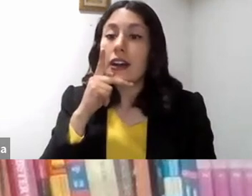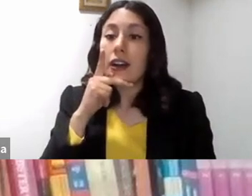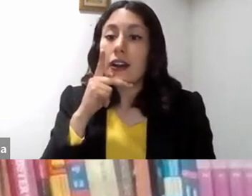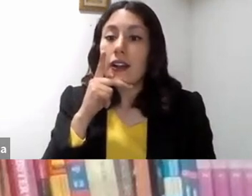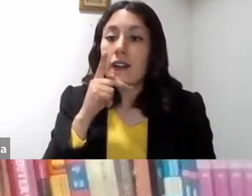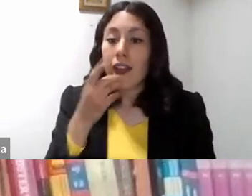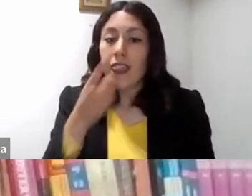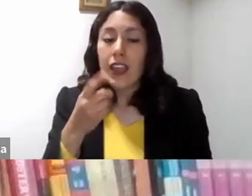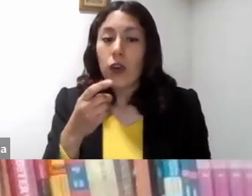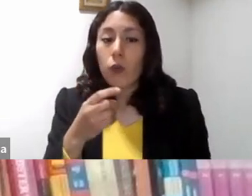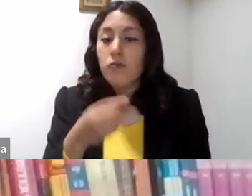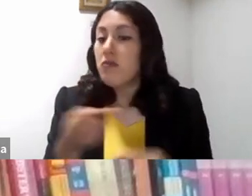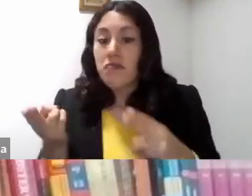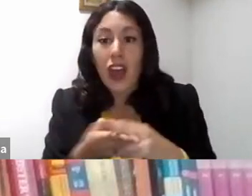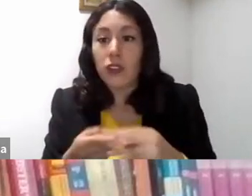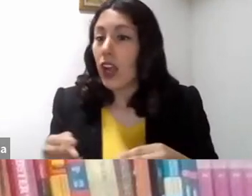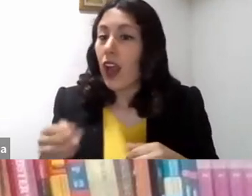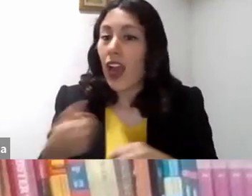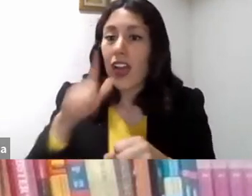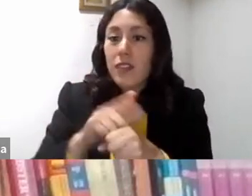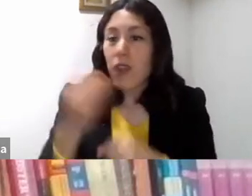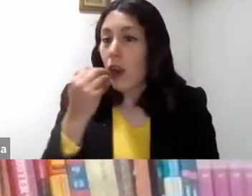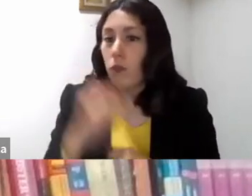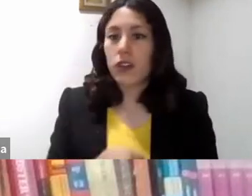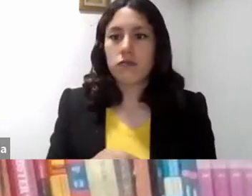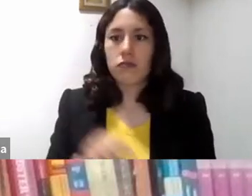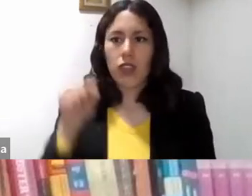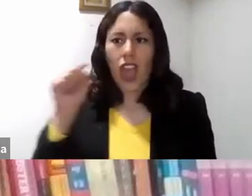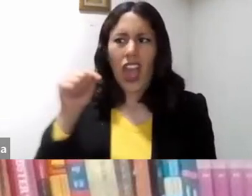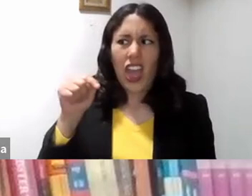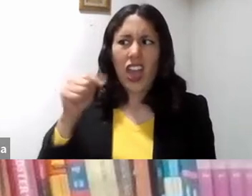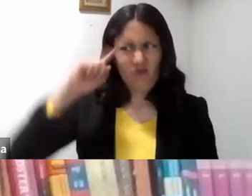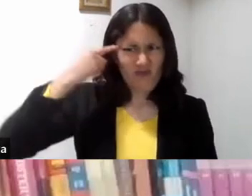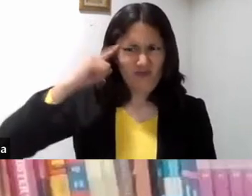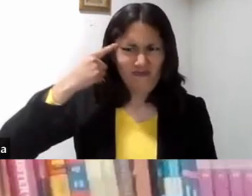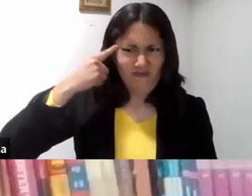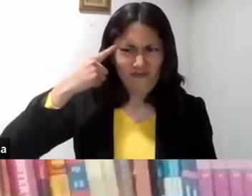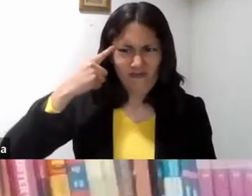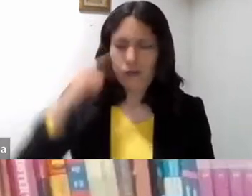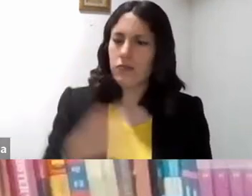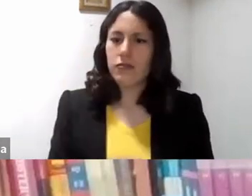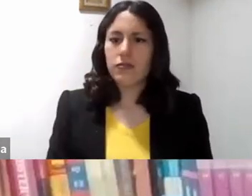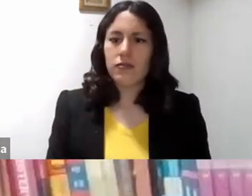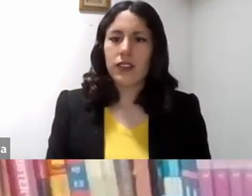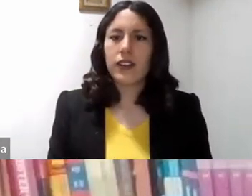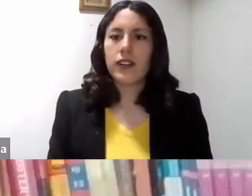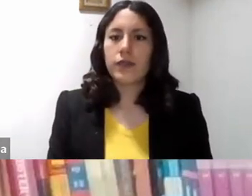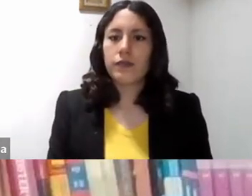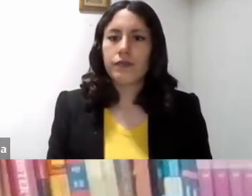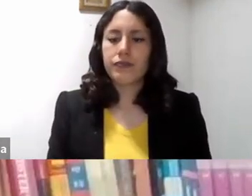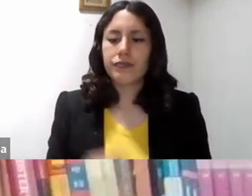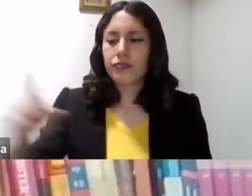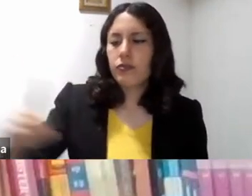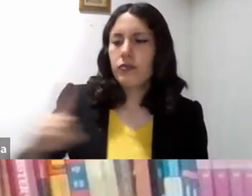recobrado sano y salvo. El hermano mayor se enojó y no quería entrar. Salió entonces el padre y le robó que